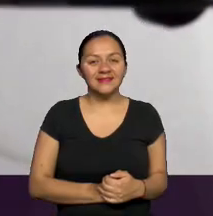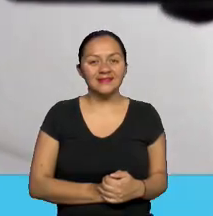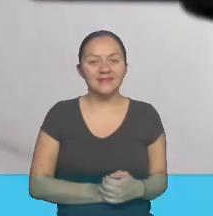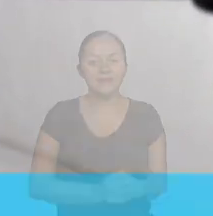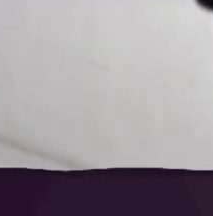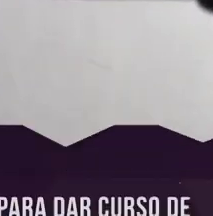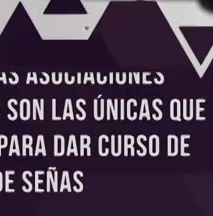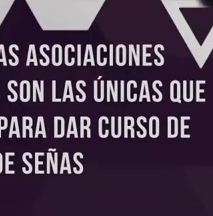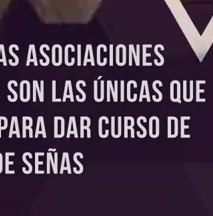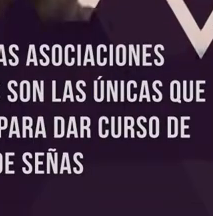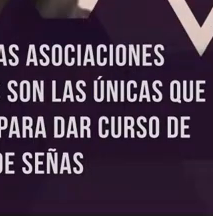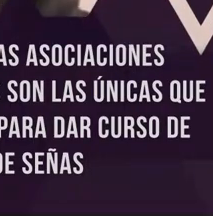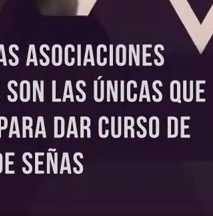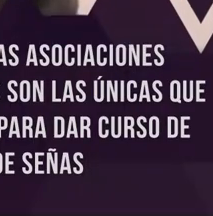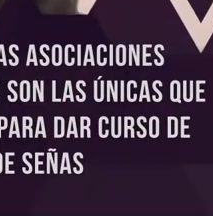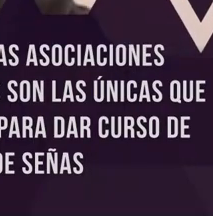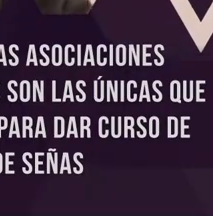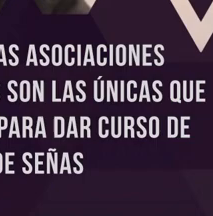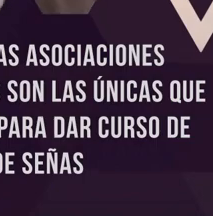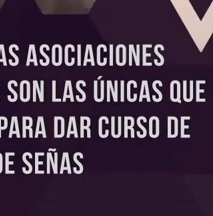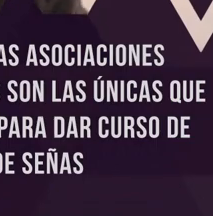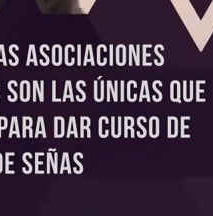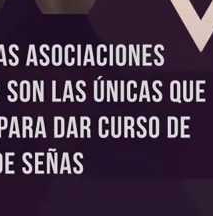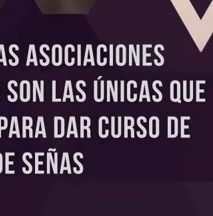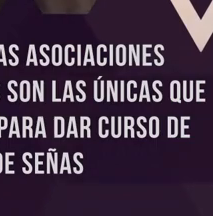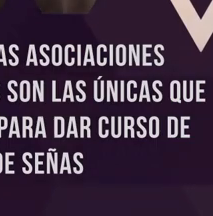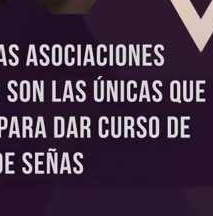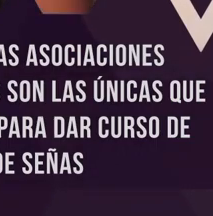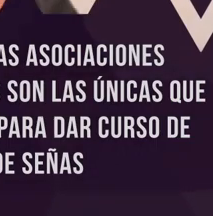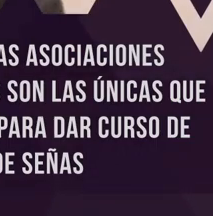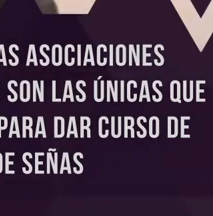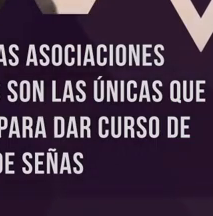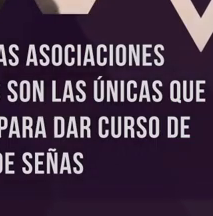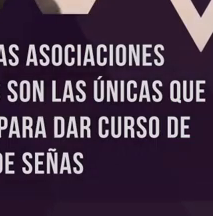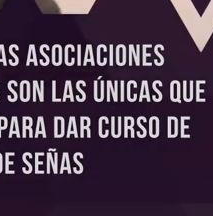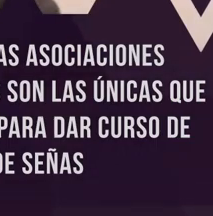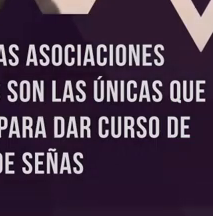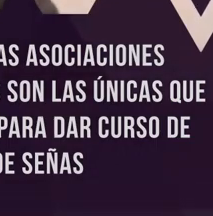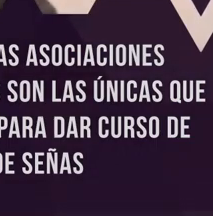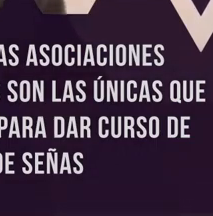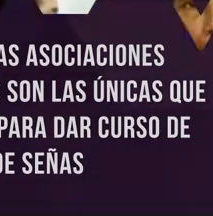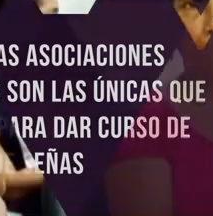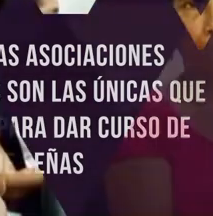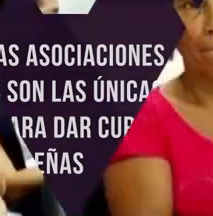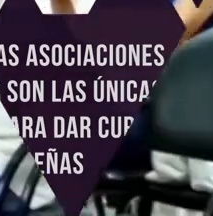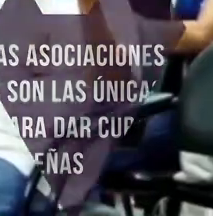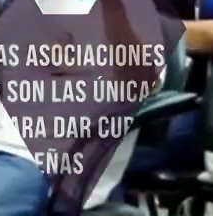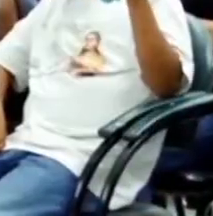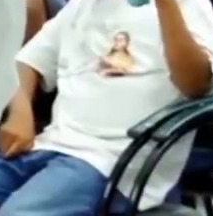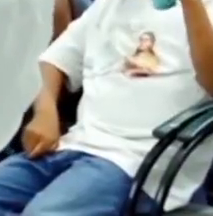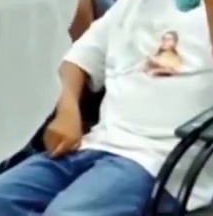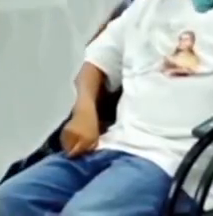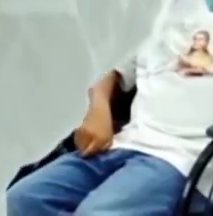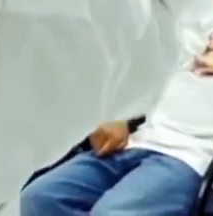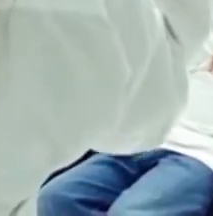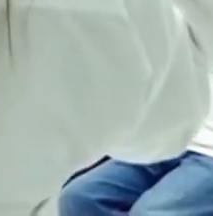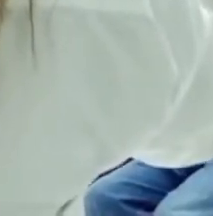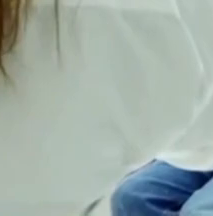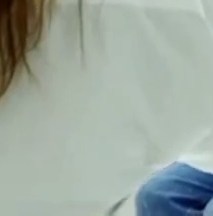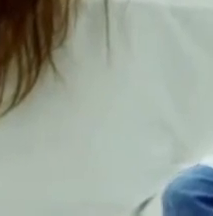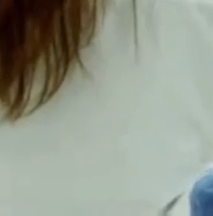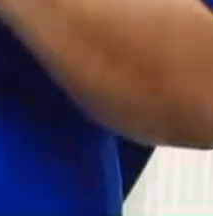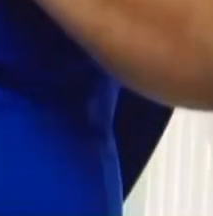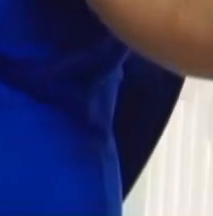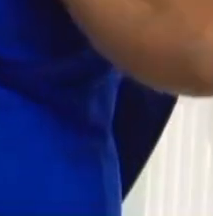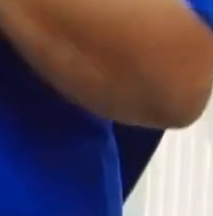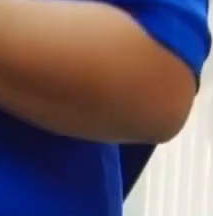¿Sabías que en el Ecuador las asociaciones de personas sordas son las únicas que están facultadas para dar curso de lengua de señas?